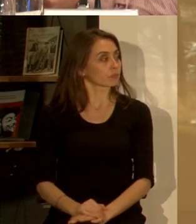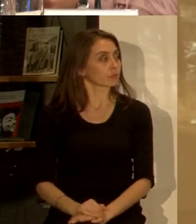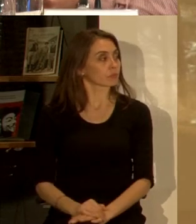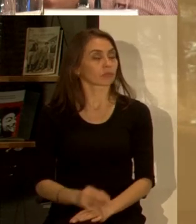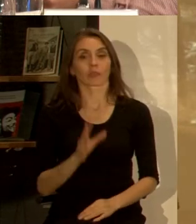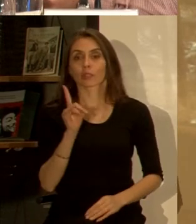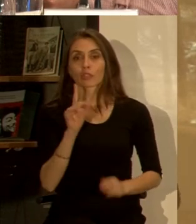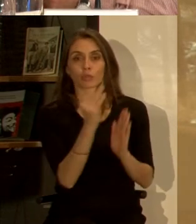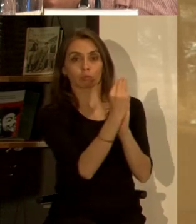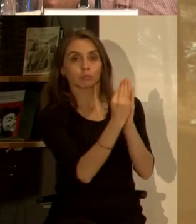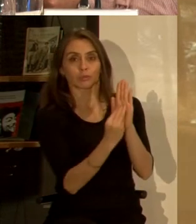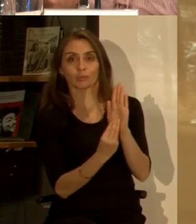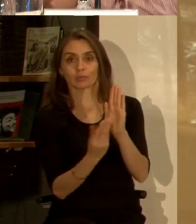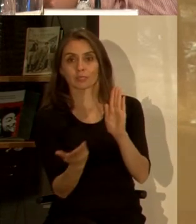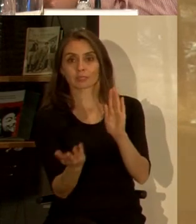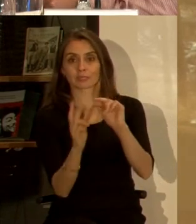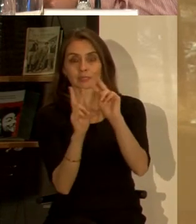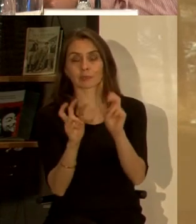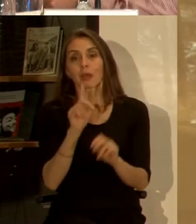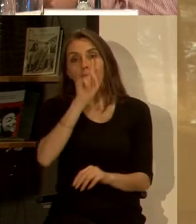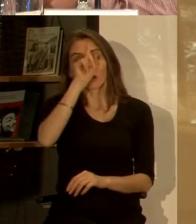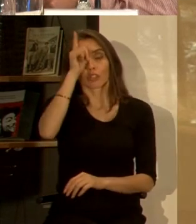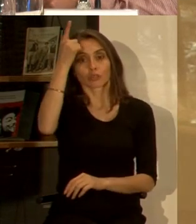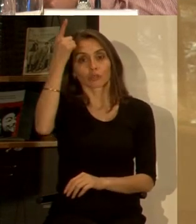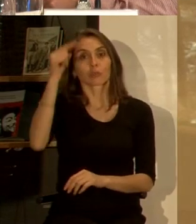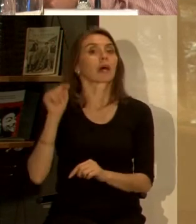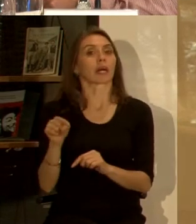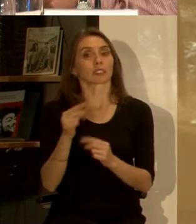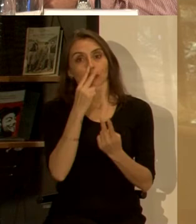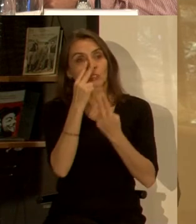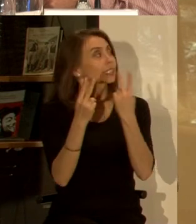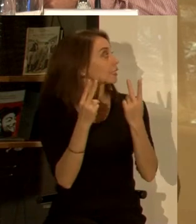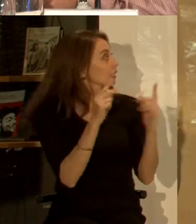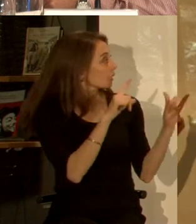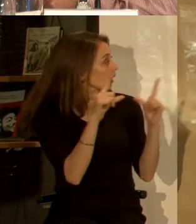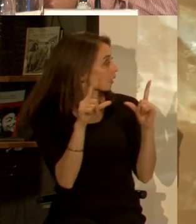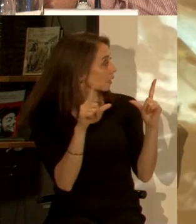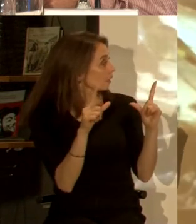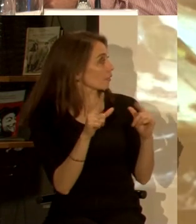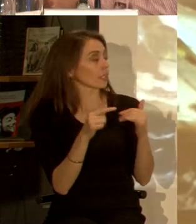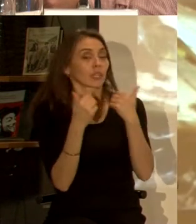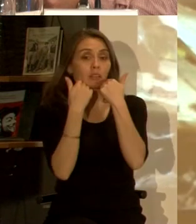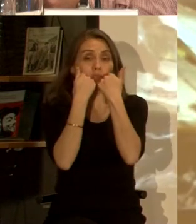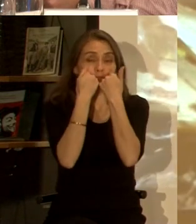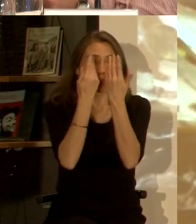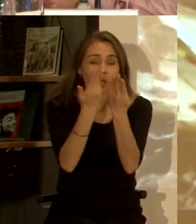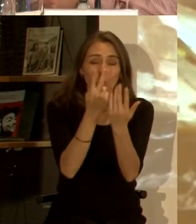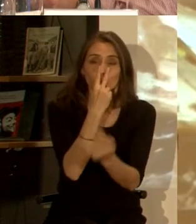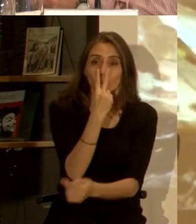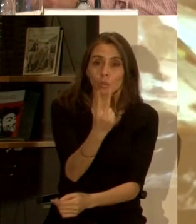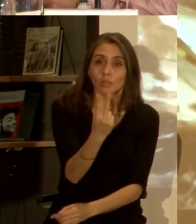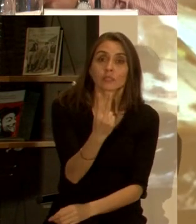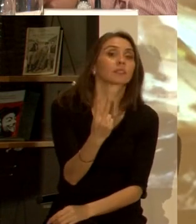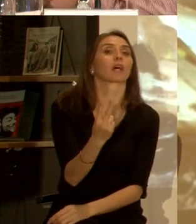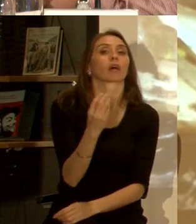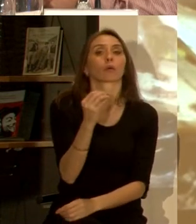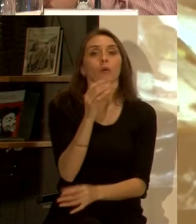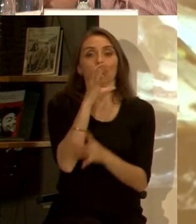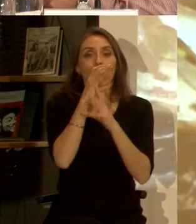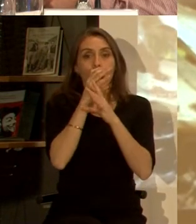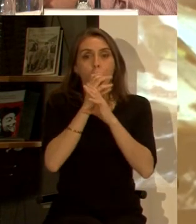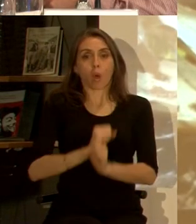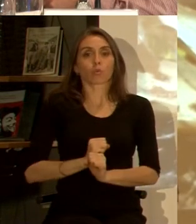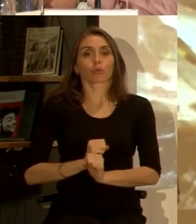contempladores de esto tenemos que acostumbrar a este tipo de escenas que son realmente vergonzosas y el tema de la resiliencia